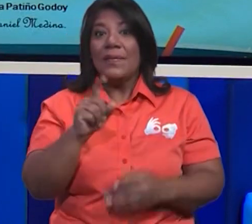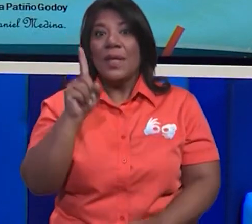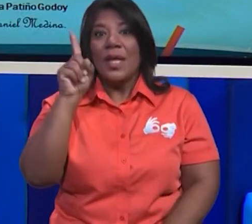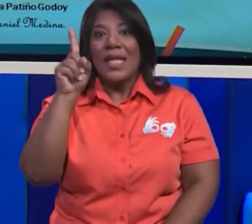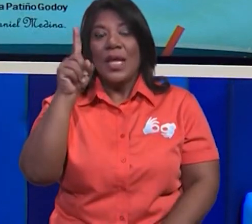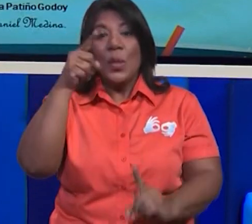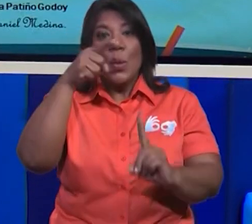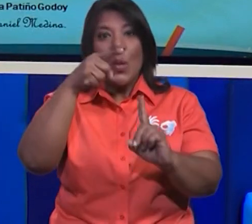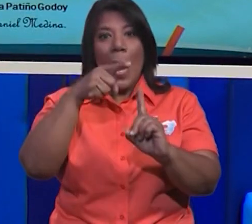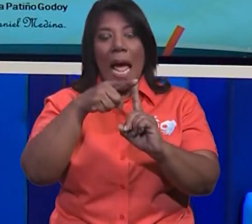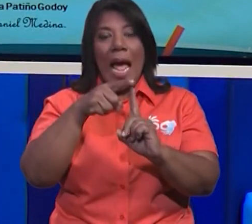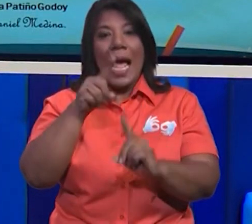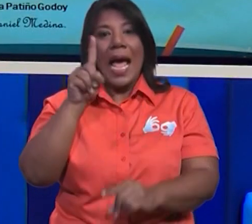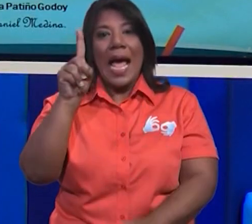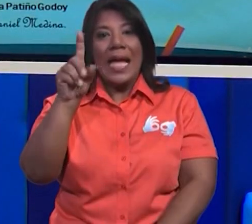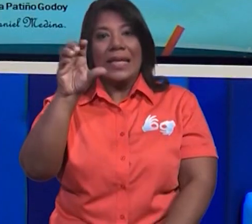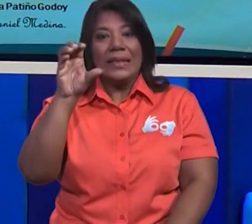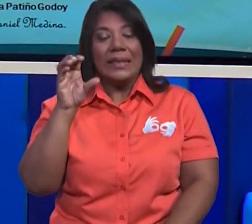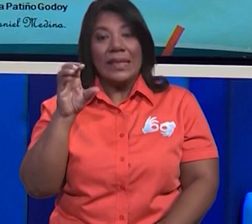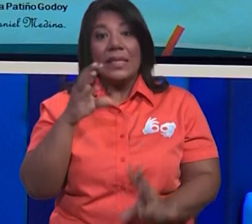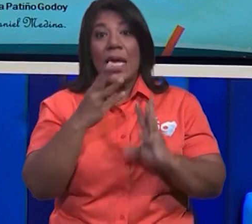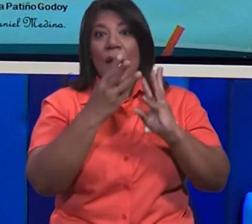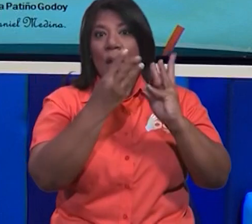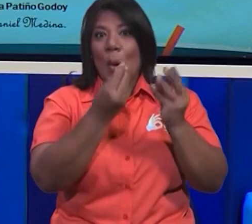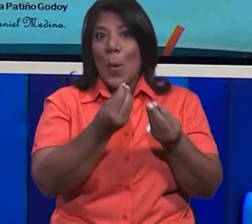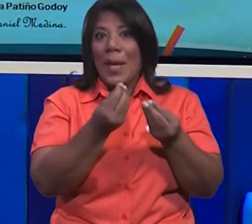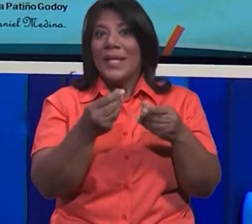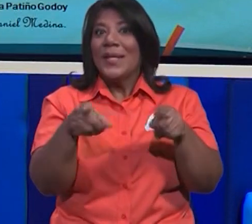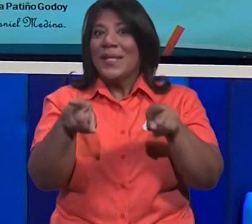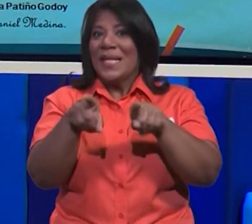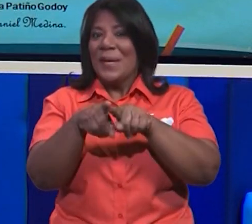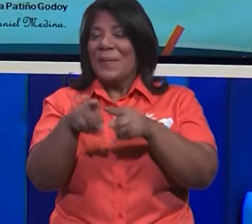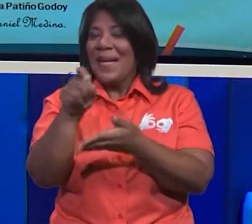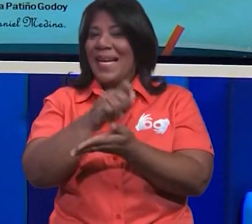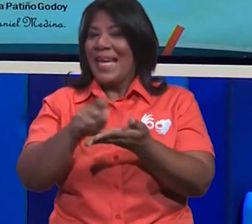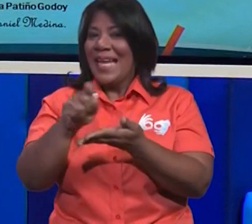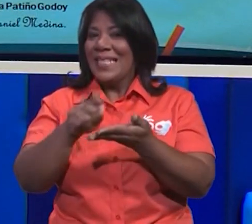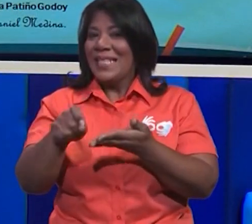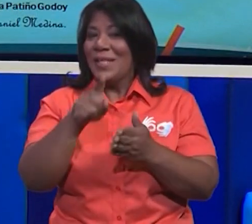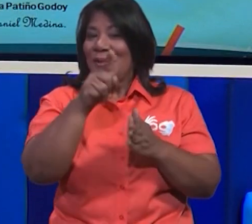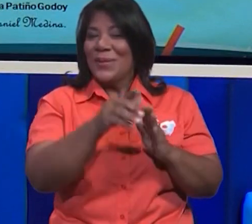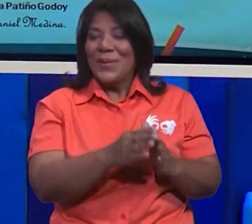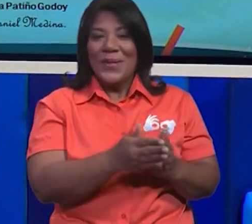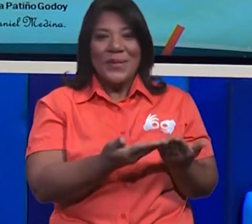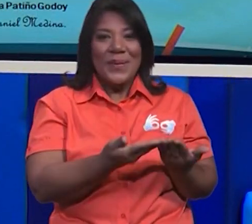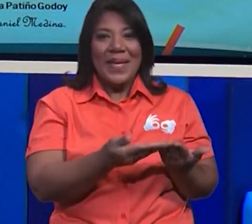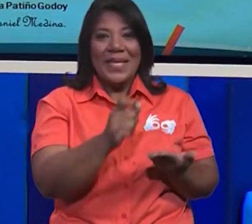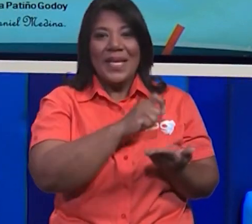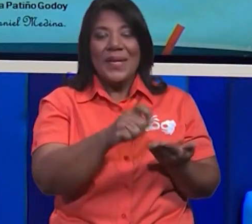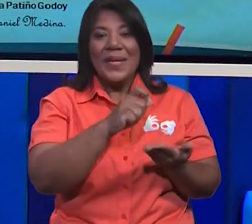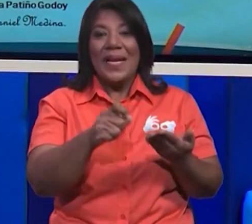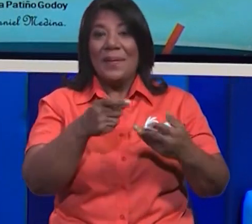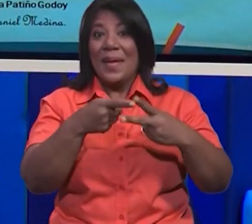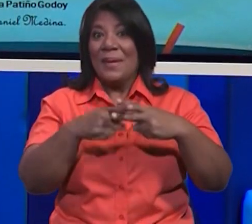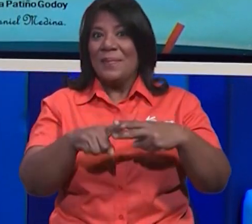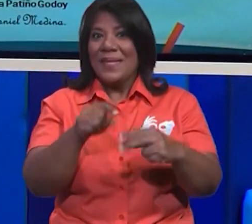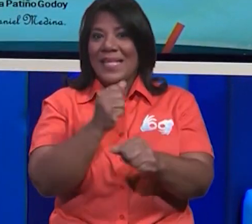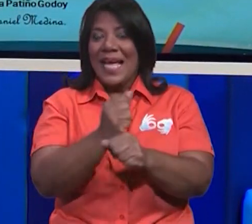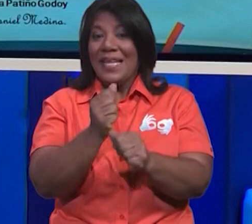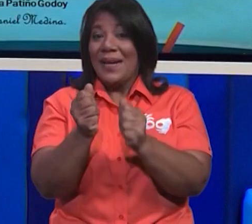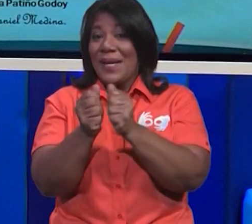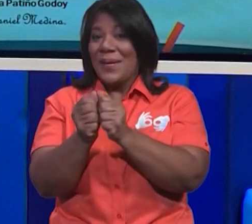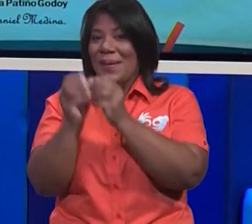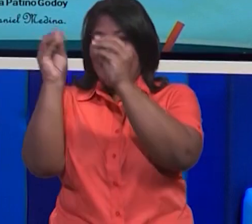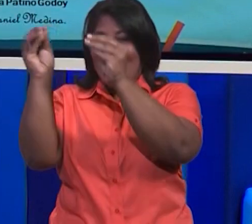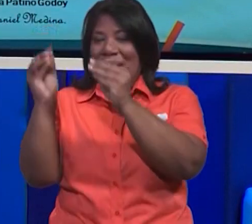La relación, escritura y cantidad. Así que te espero, estés listo con tu lápiz y tu cuaderno para que empieces y trabajes conmigo.